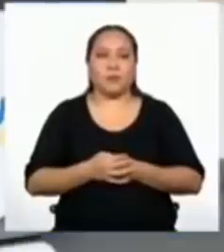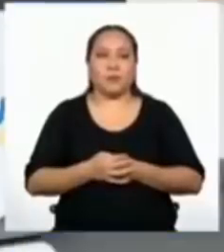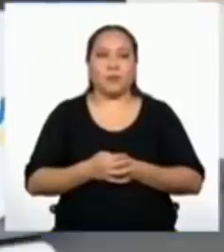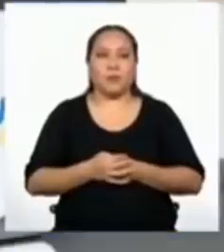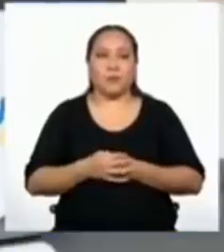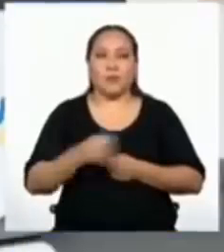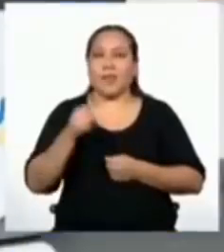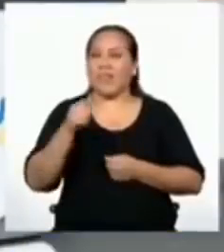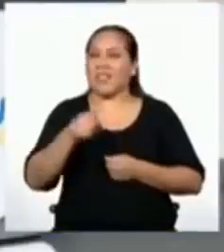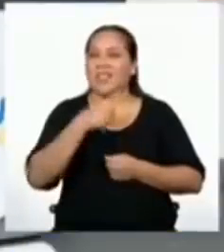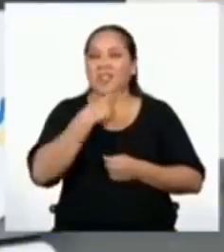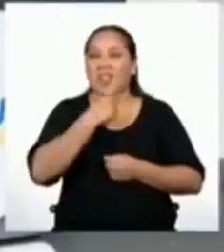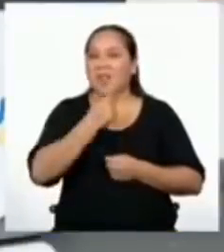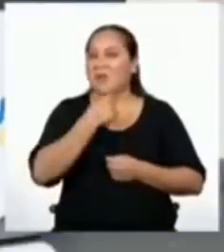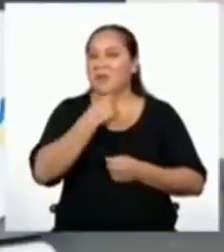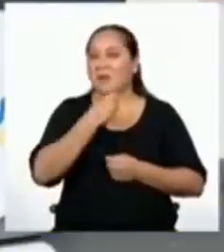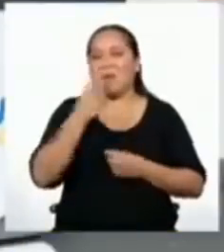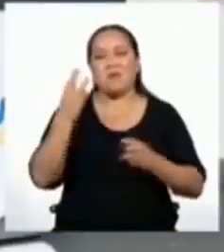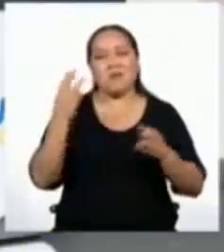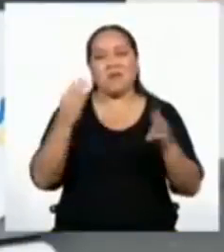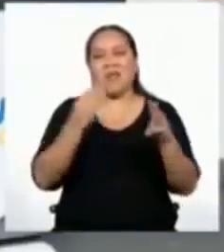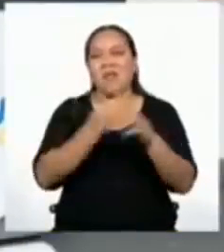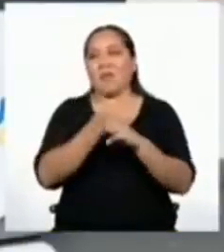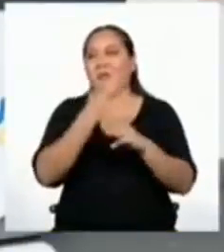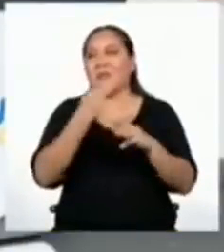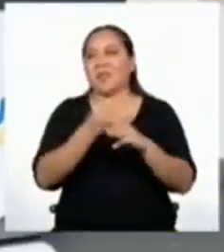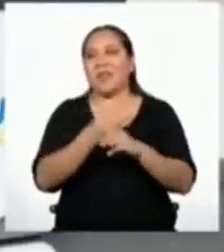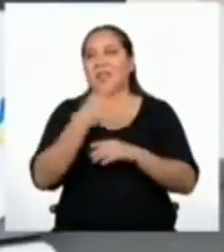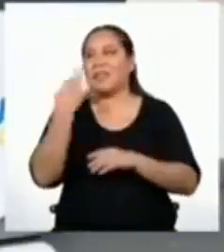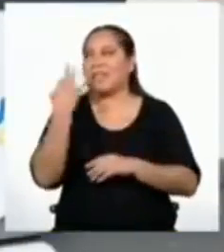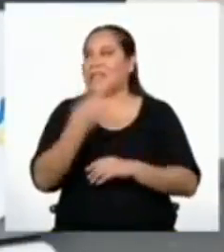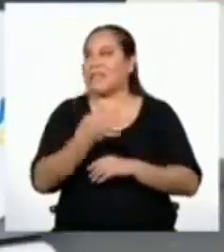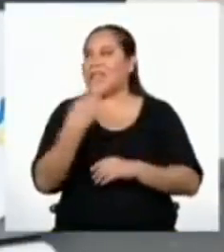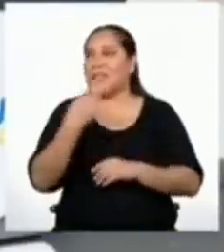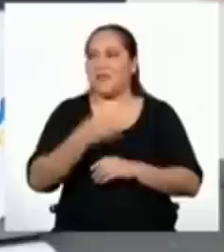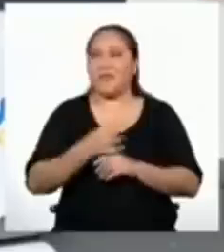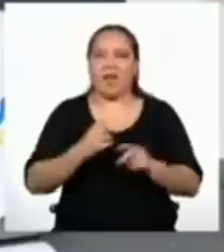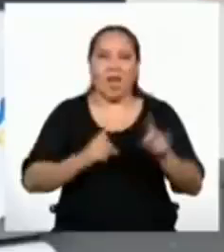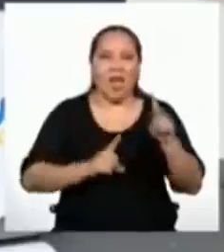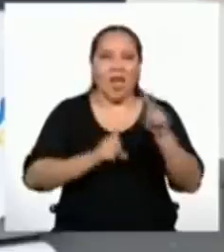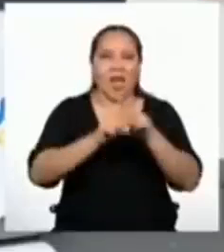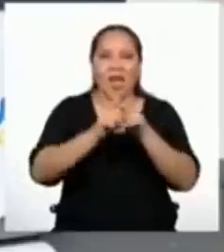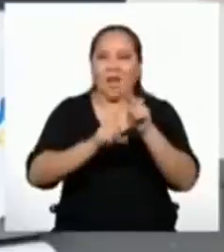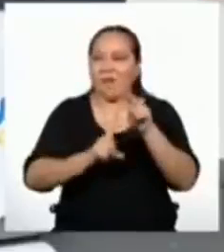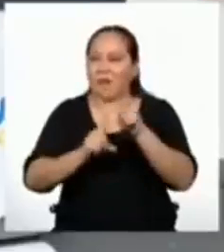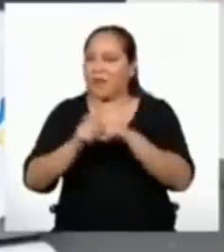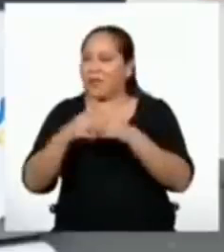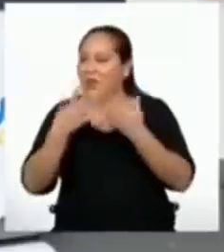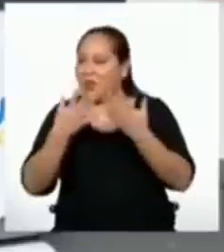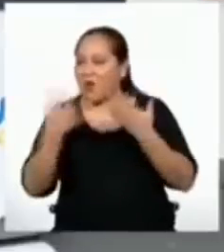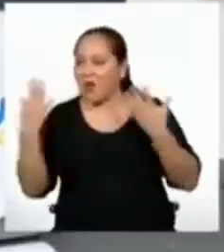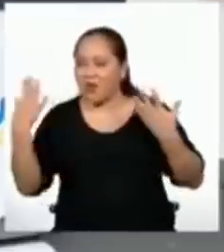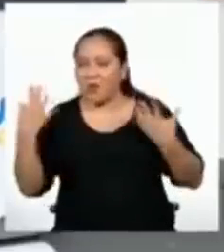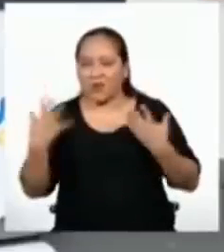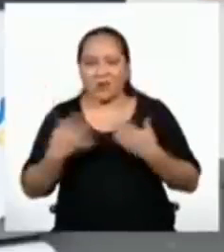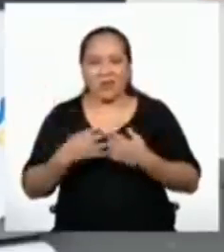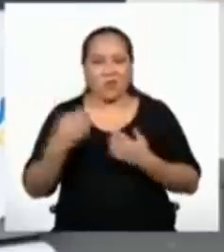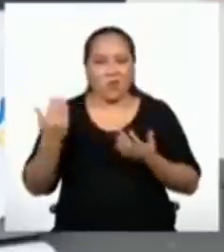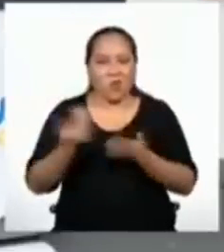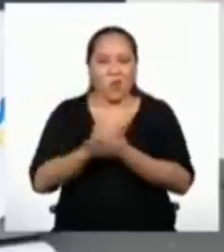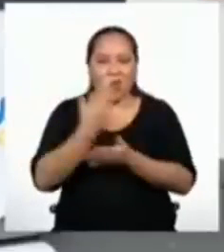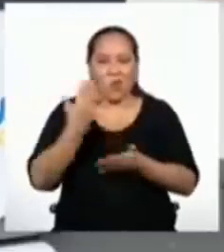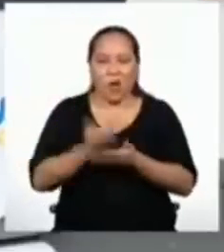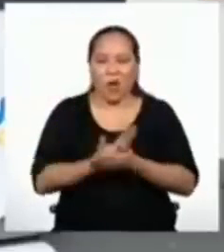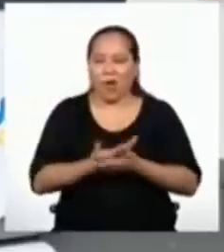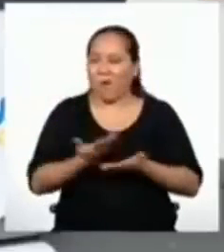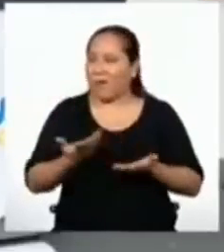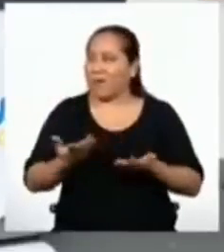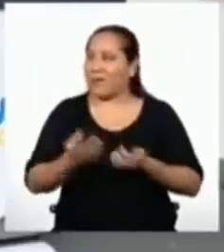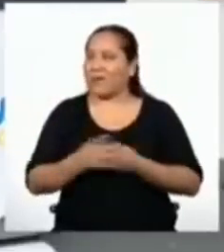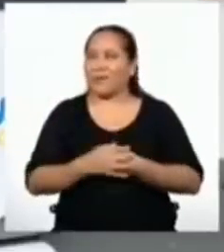Esto es lo que me encanta de las matemáticas, que siempre suceden cosas alocadas e inesperadas. Pero, ¿podemos